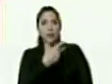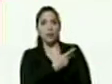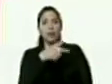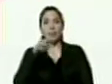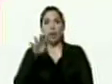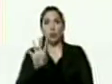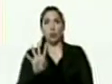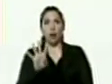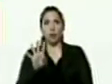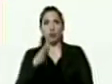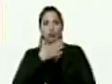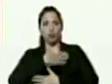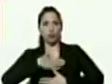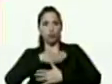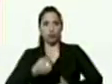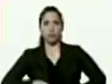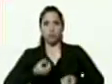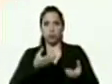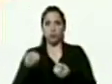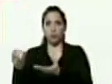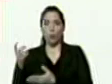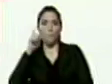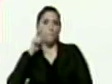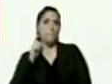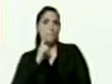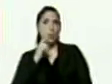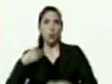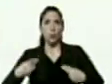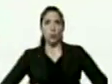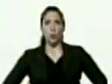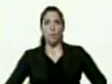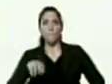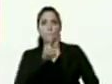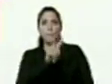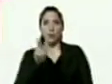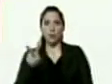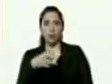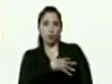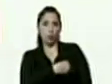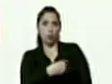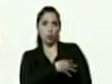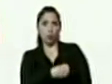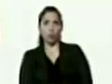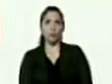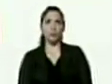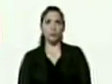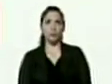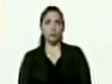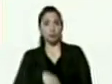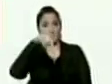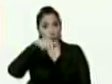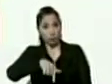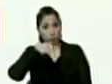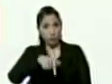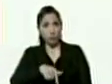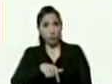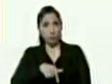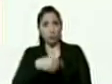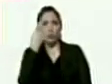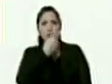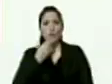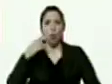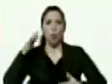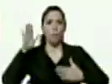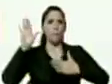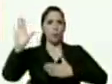beneficiaria por parto humanizado y 22 de lactancia materna hoy por hoy el compromiso